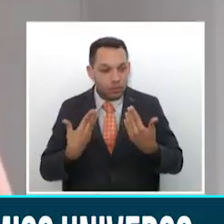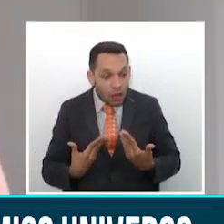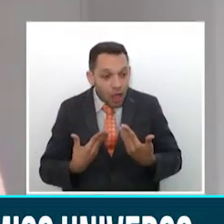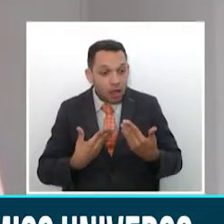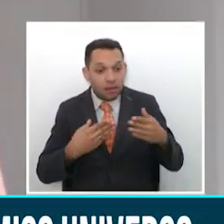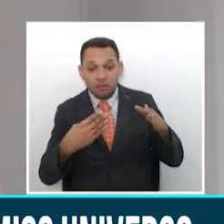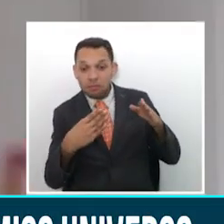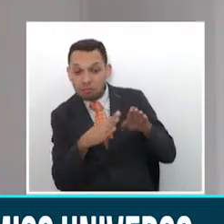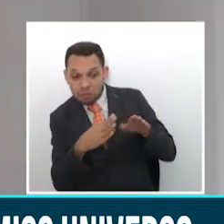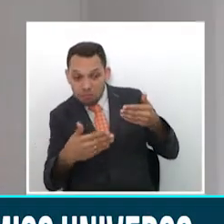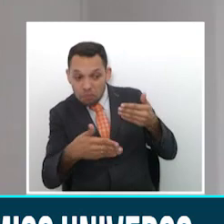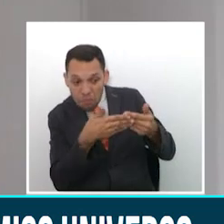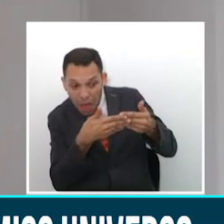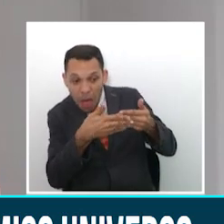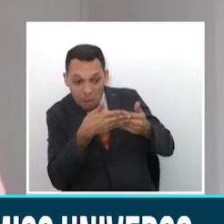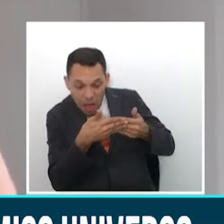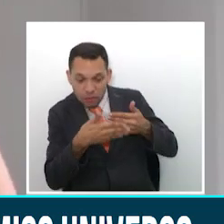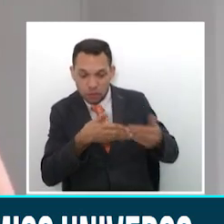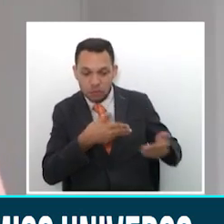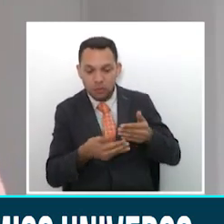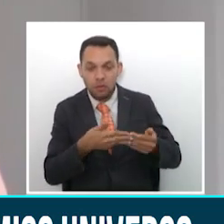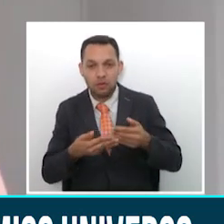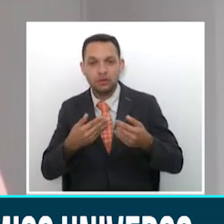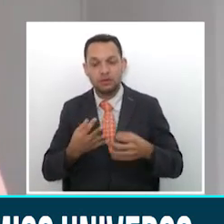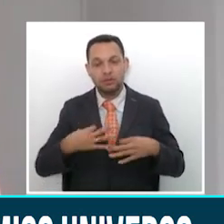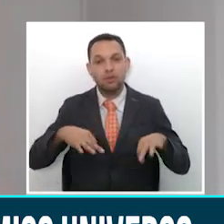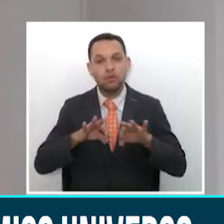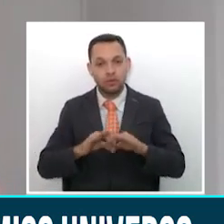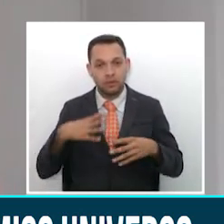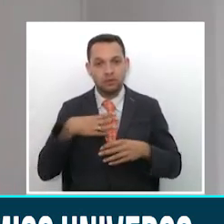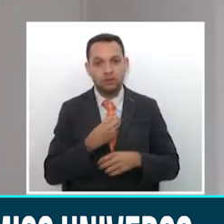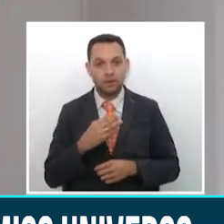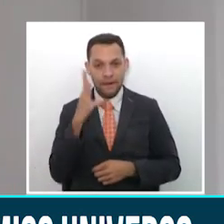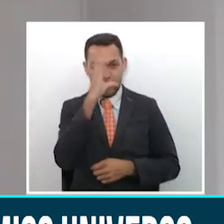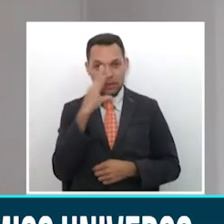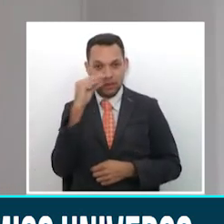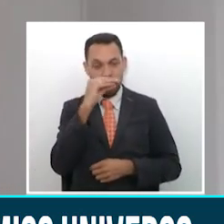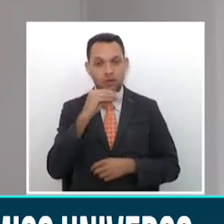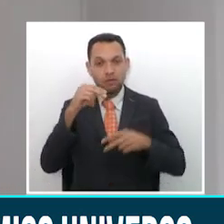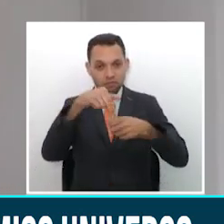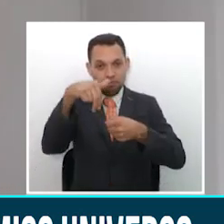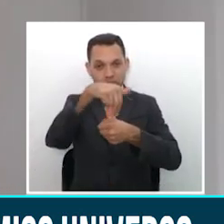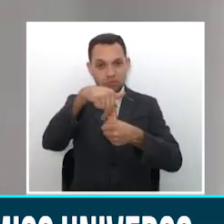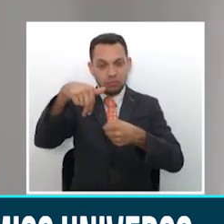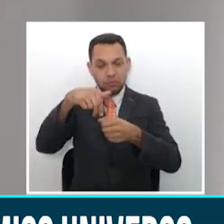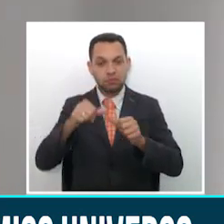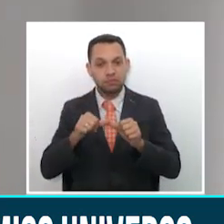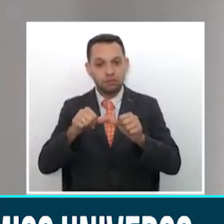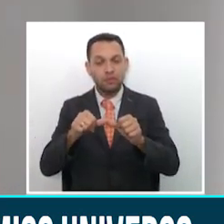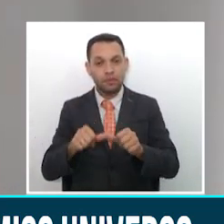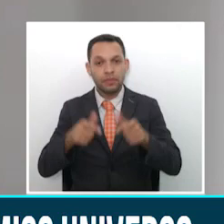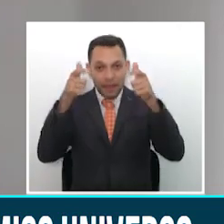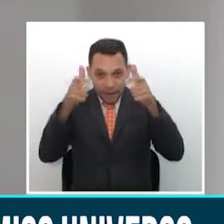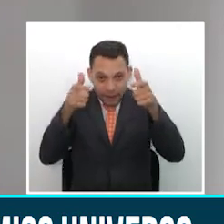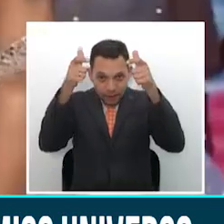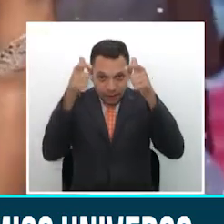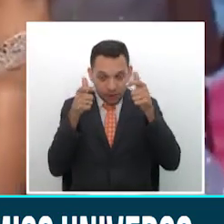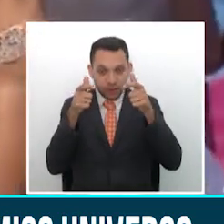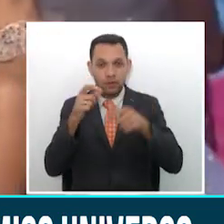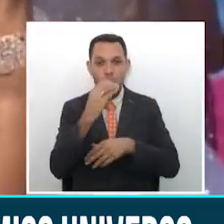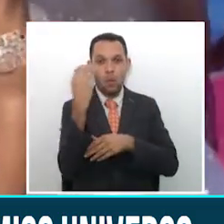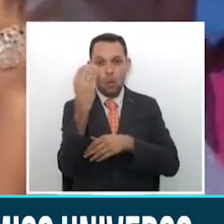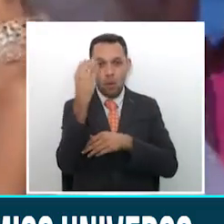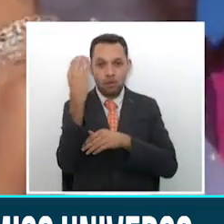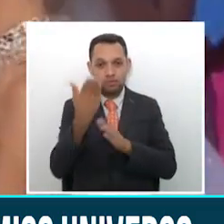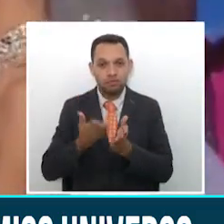que se cierran, pues vendrán otros mejores y que el quindío está bien representado, que quiero que sepan eso, que el quindío tiene a su señorita Colombia, que ya lo logramos.